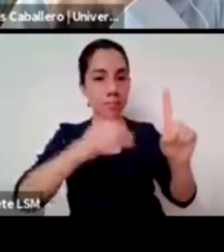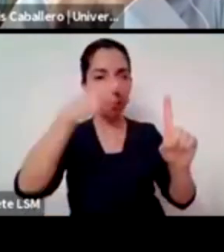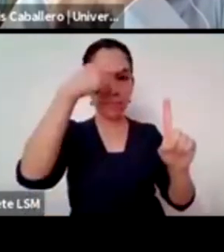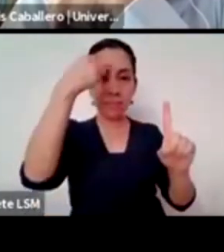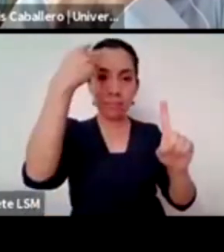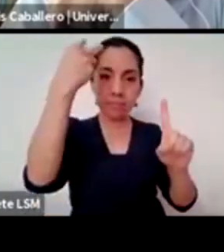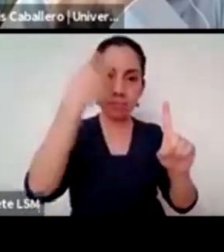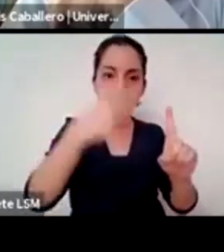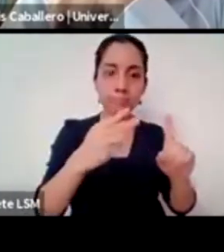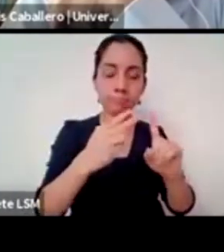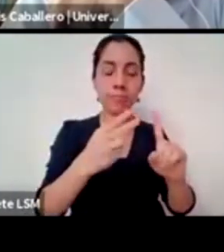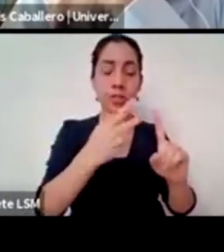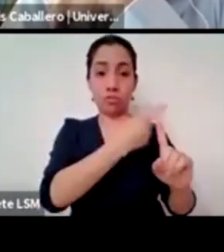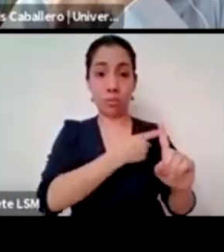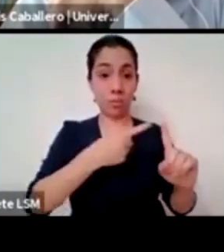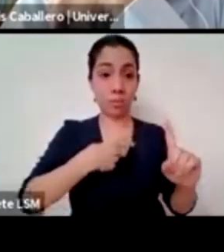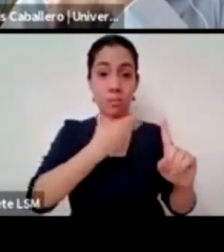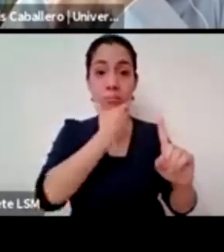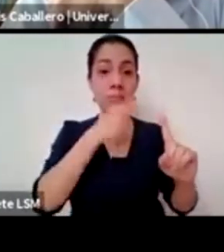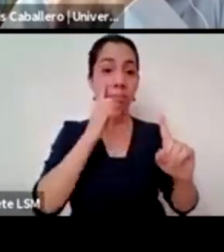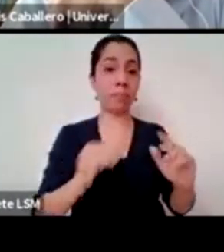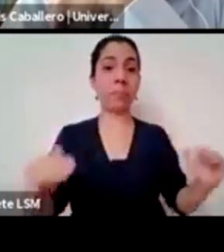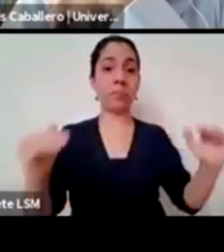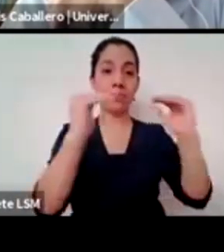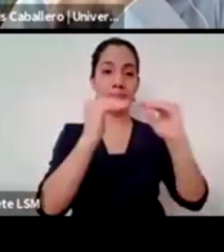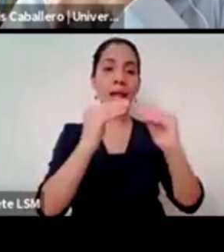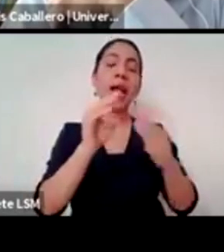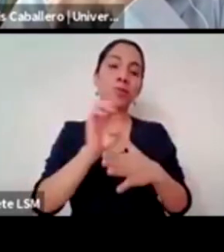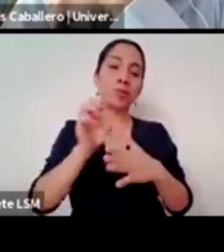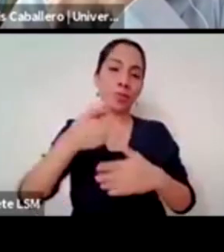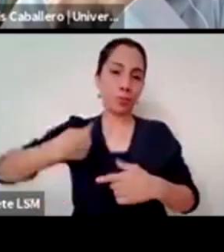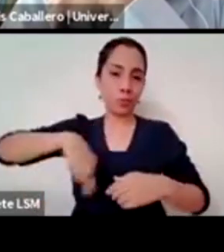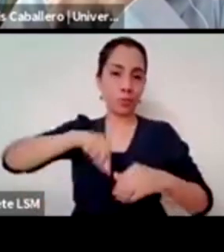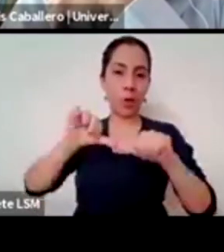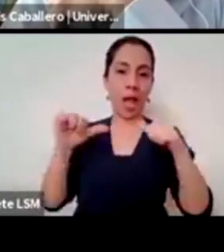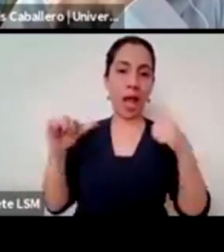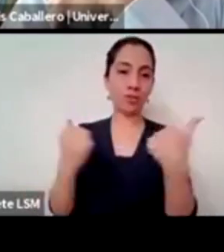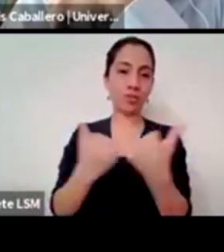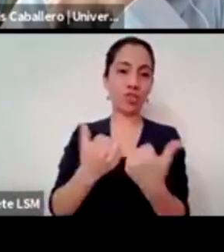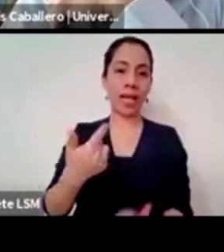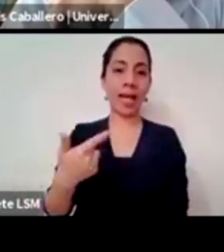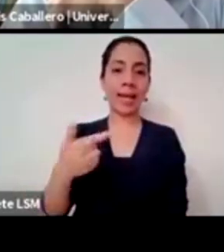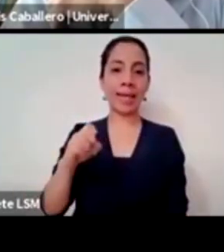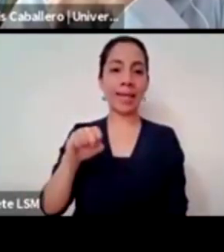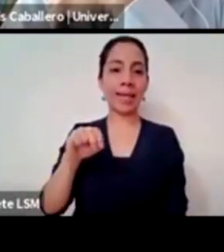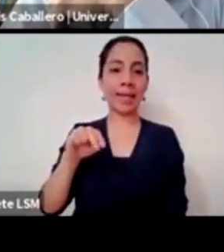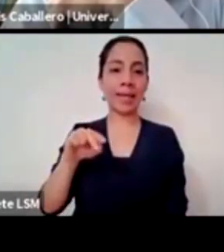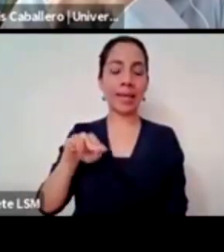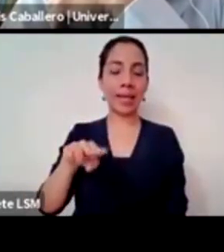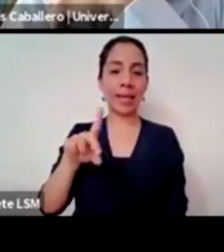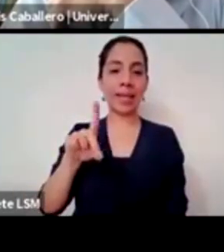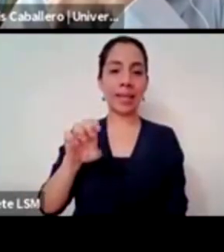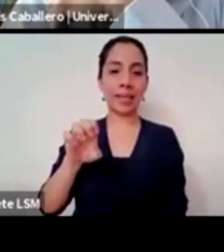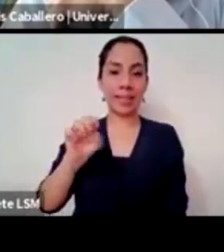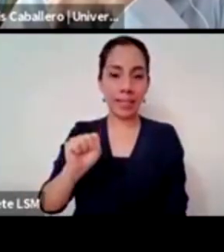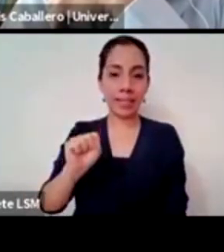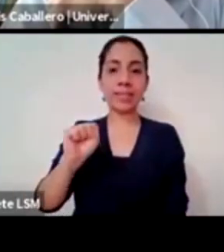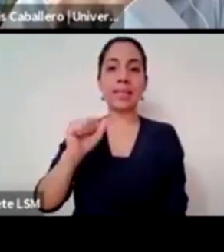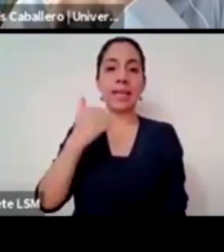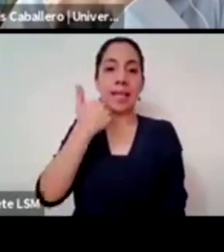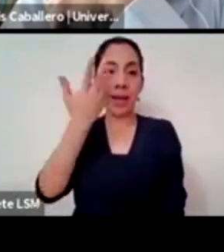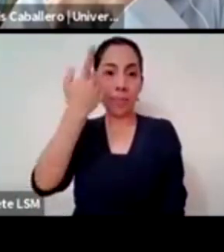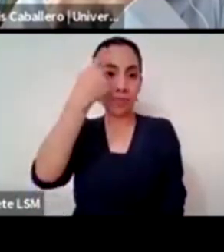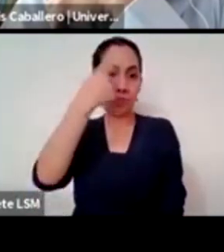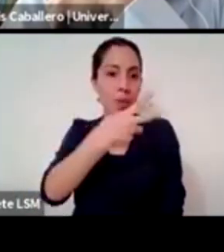estamos abiertos para meternos la cuchara de masculinidades en todos los temas porque la integración de los hombres en todos los espacios